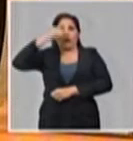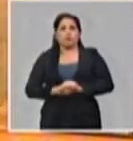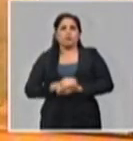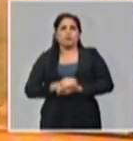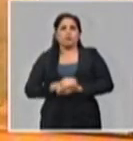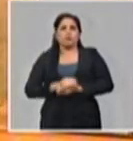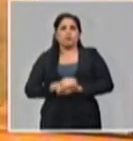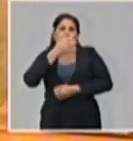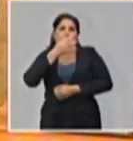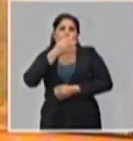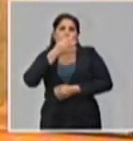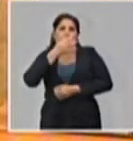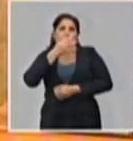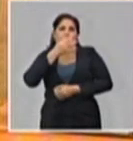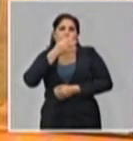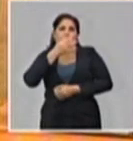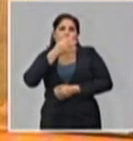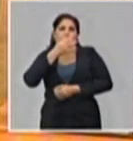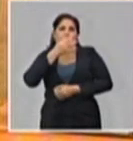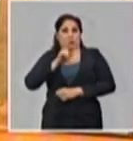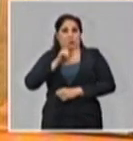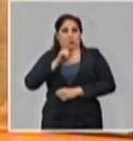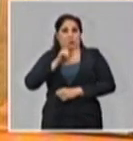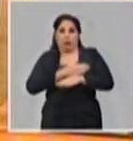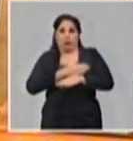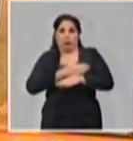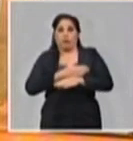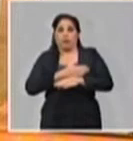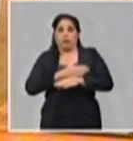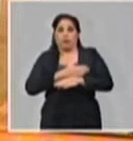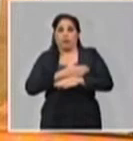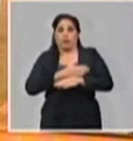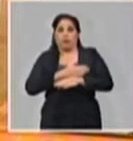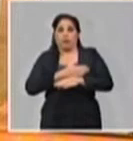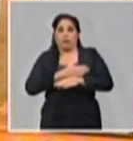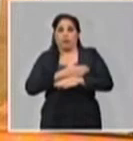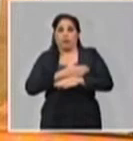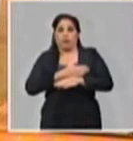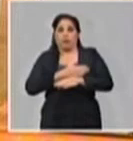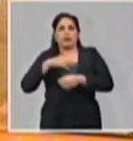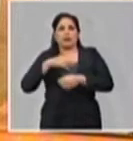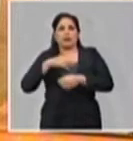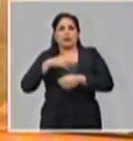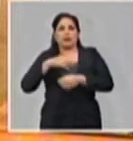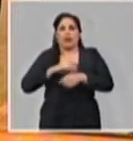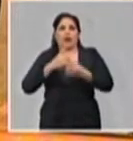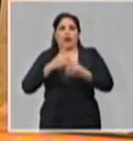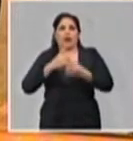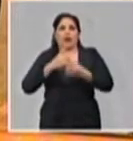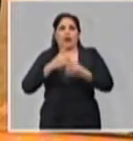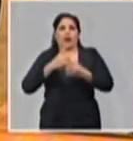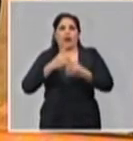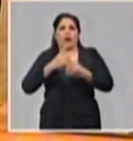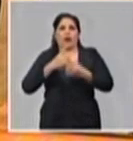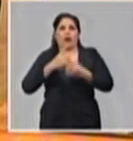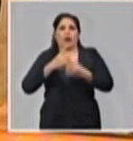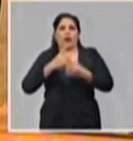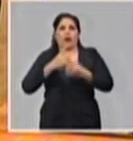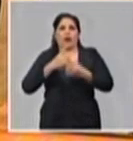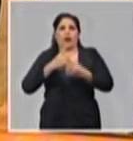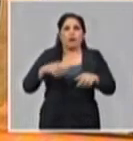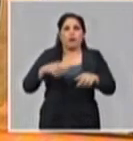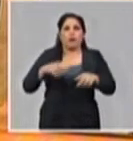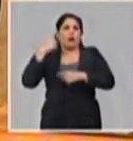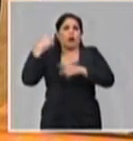el video que se ponía en la anterioridad, que padecen estas afecciones, que padece este virus y que